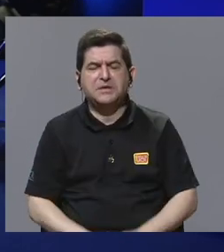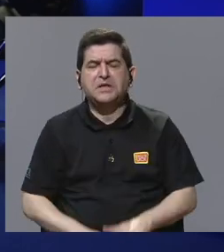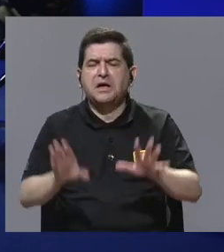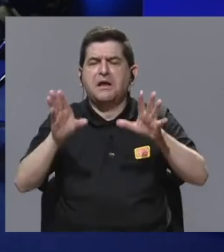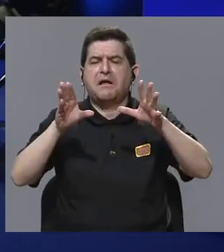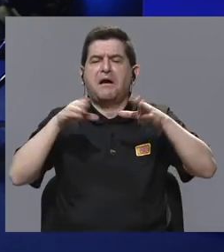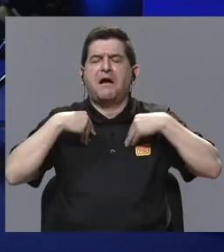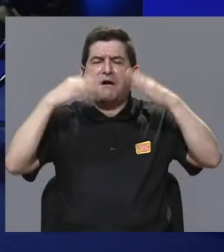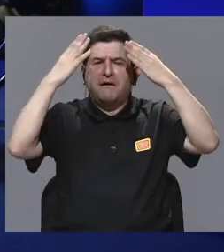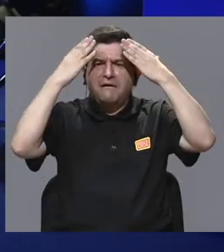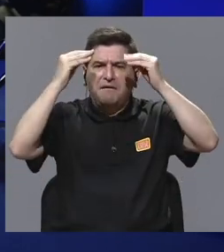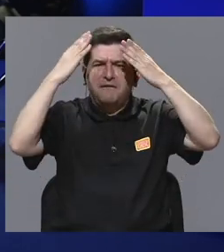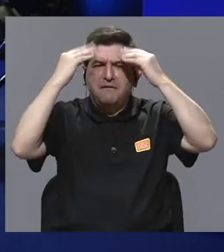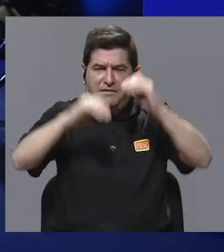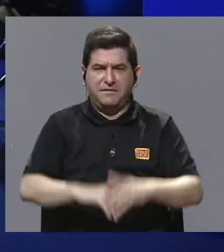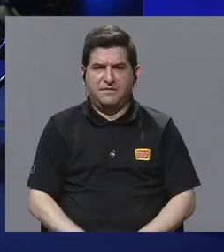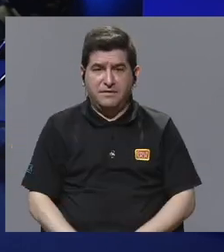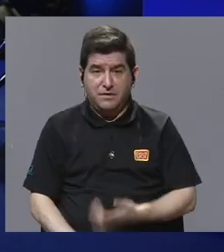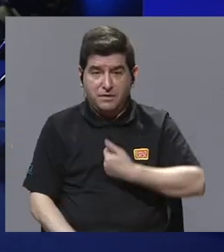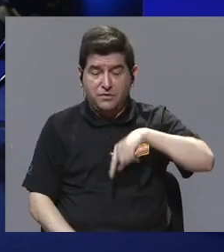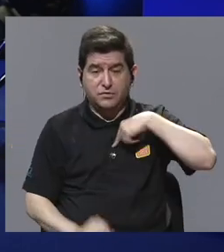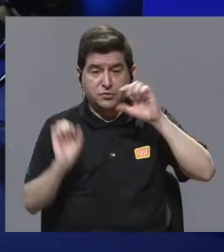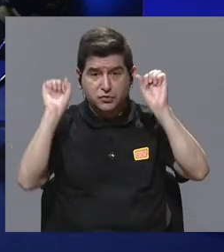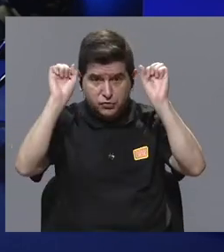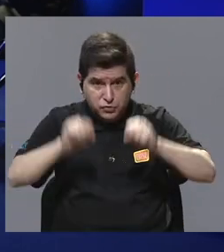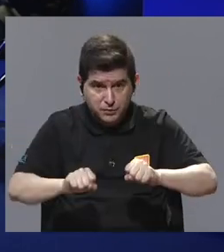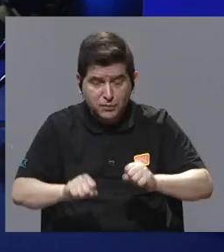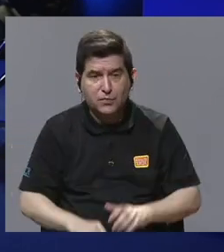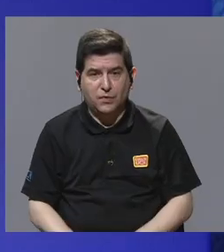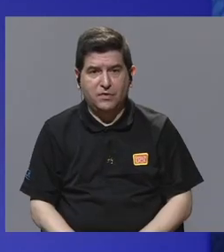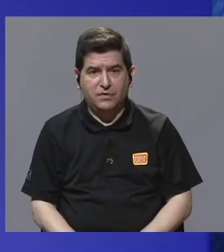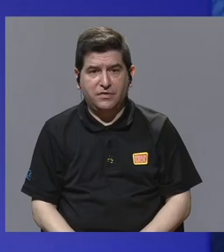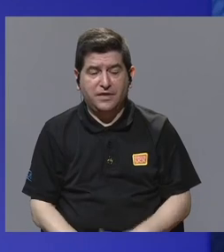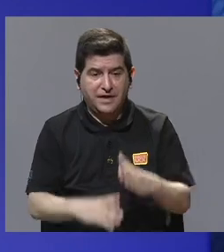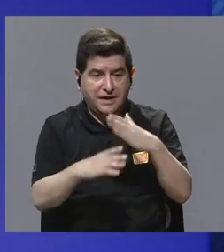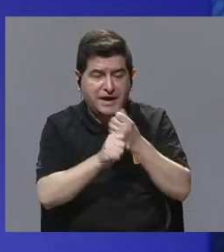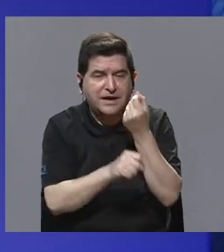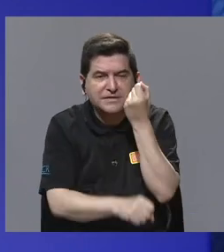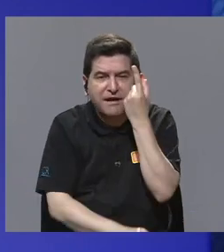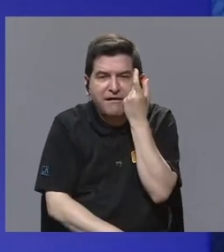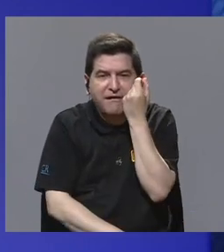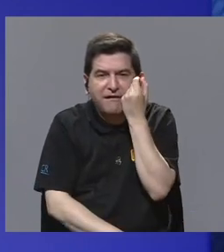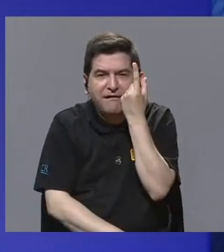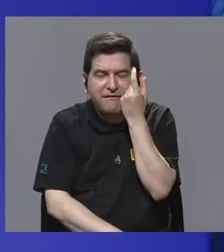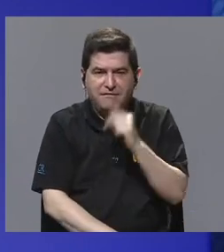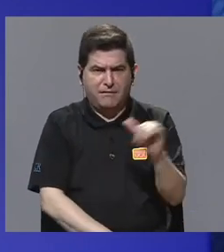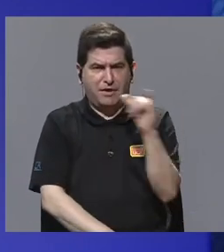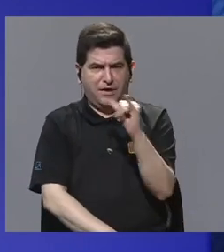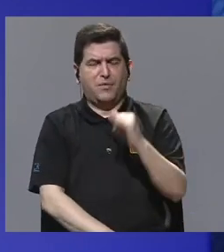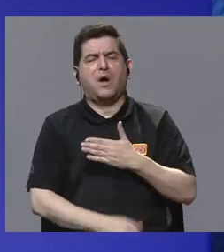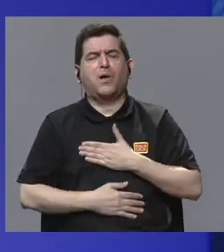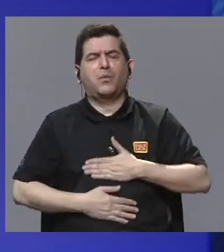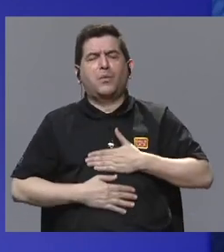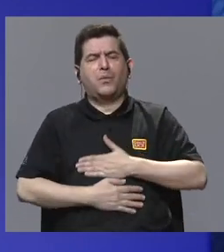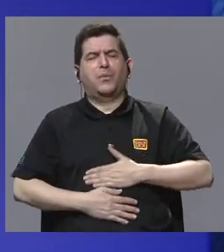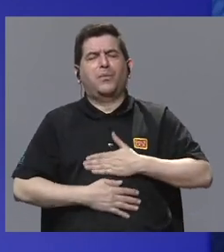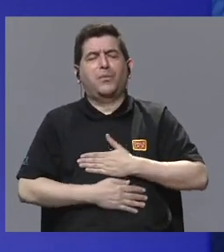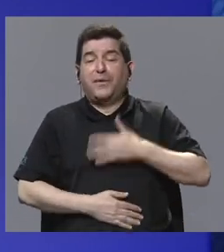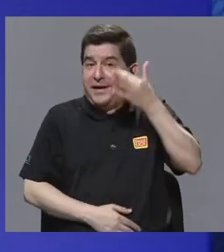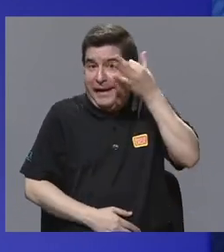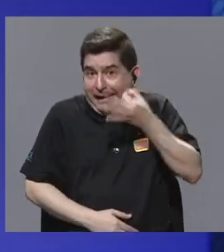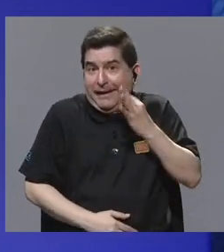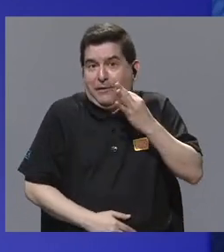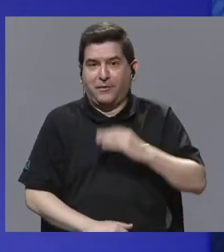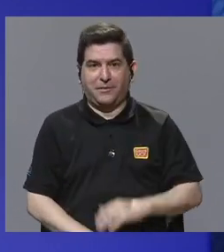hacer digerible toda esta información, porque logramos que se hiciera entendible, ¿verdad? Y además entretenida,